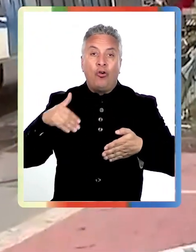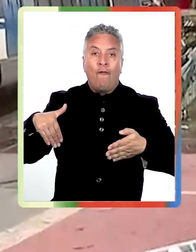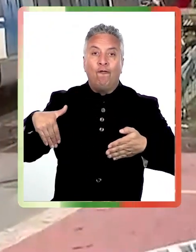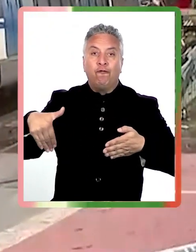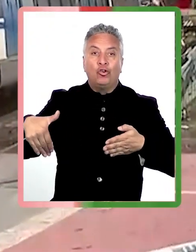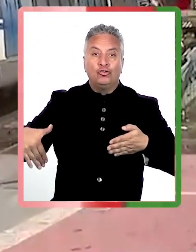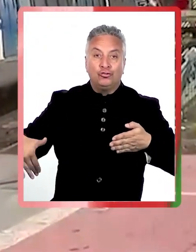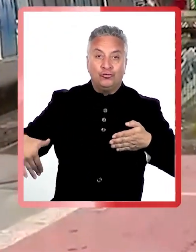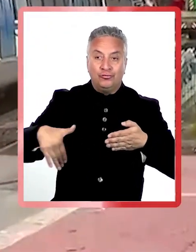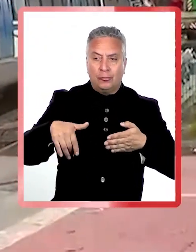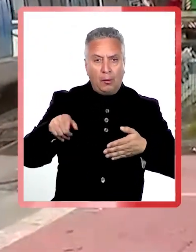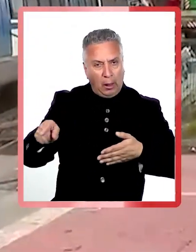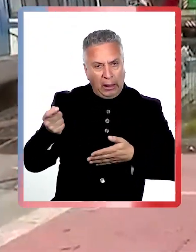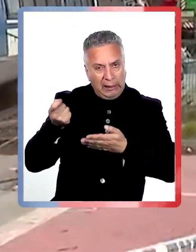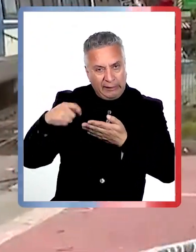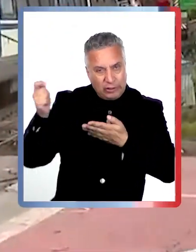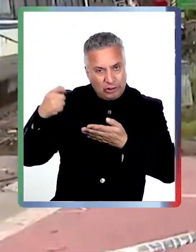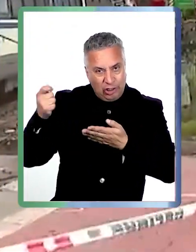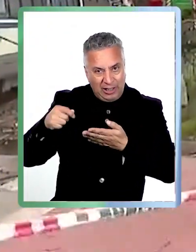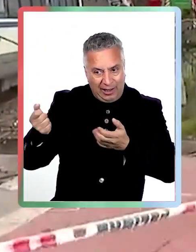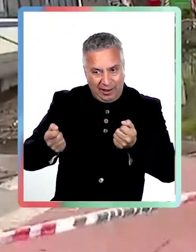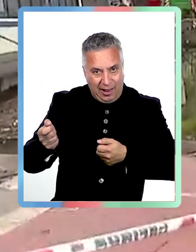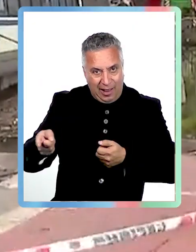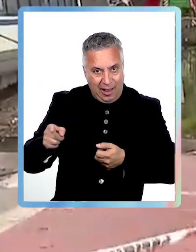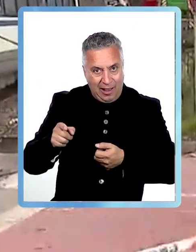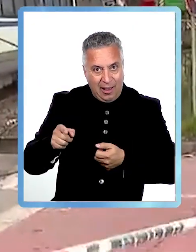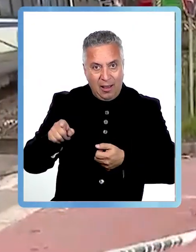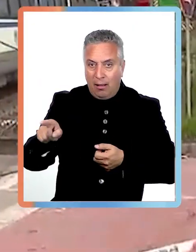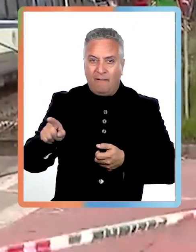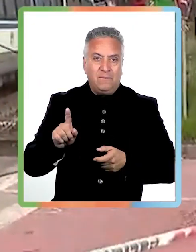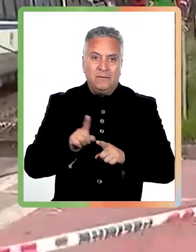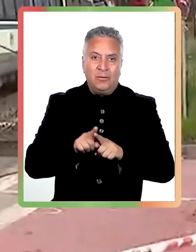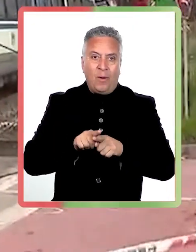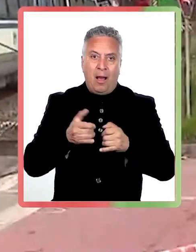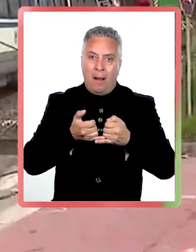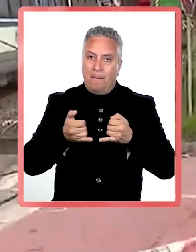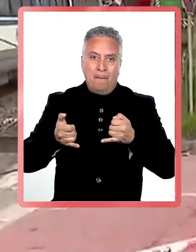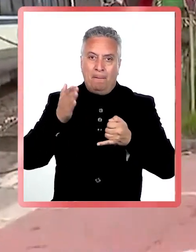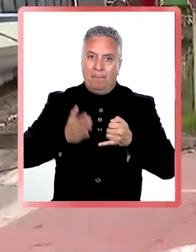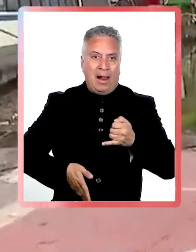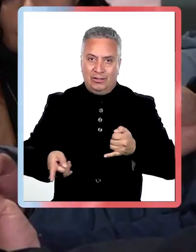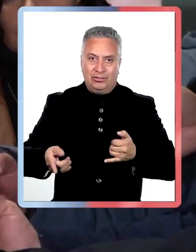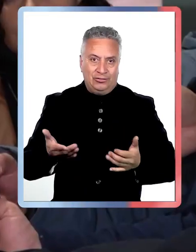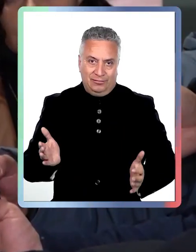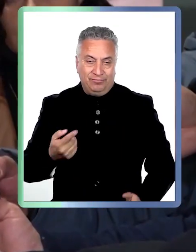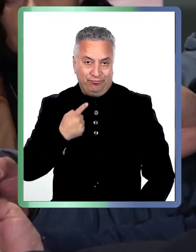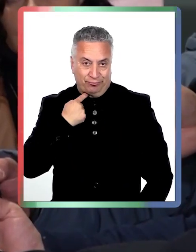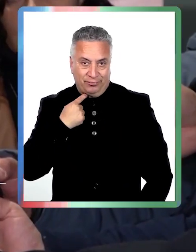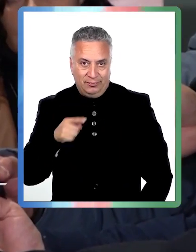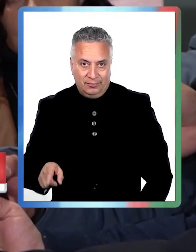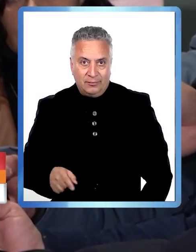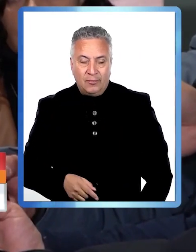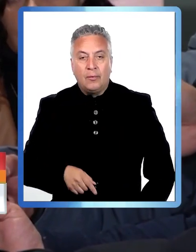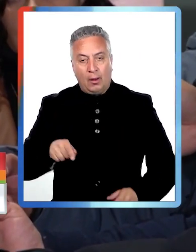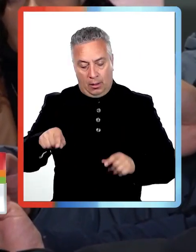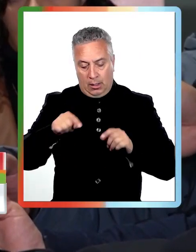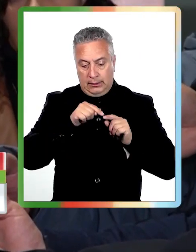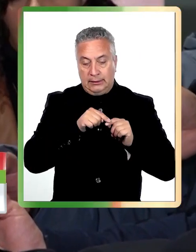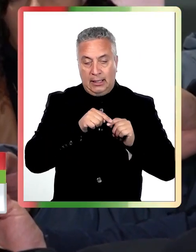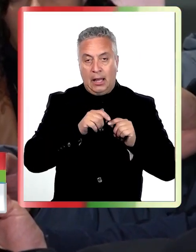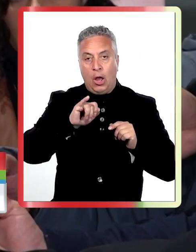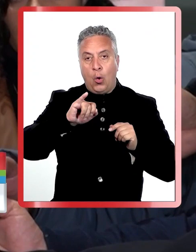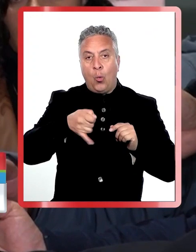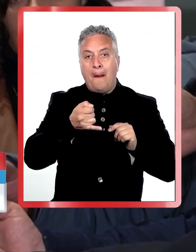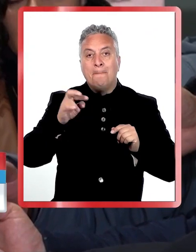vencida. En un tren que iba de la estación Juan Pablo II hacia Coronel,